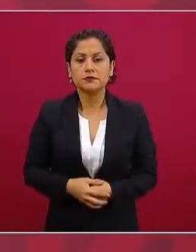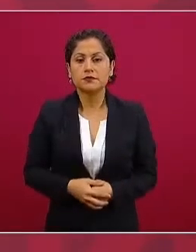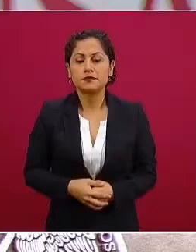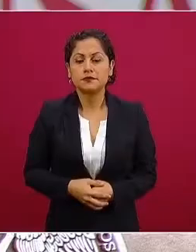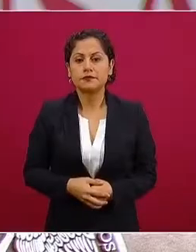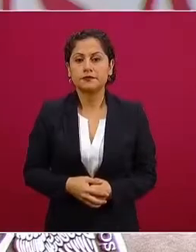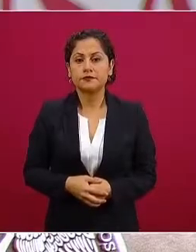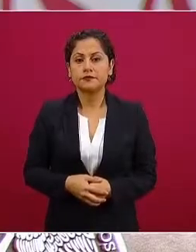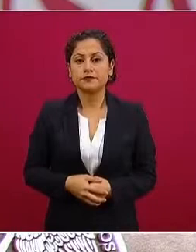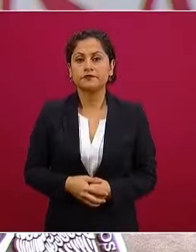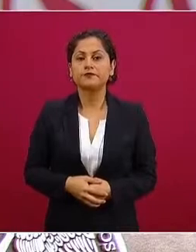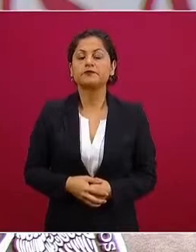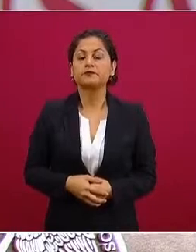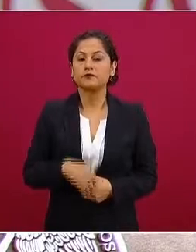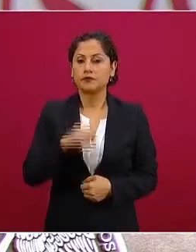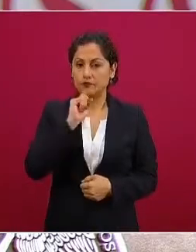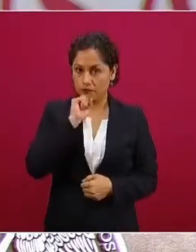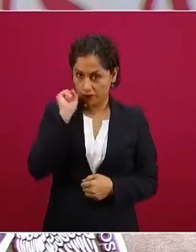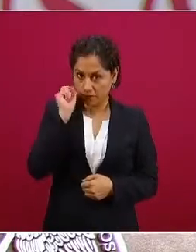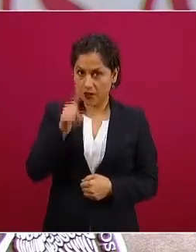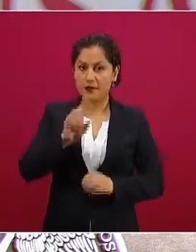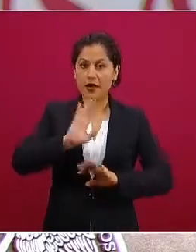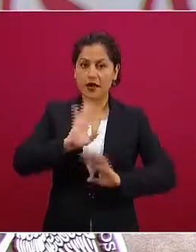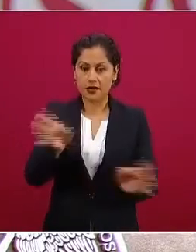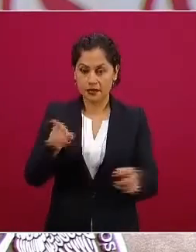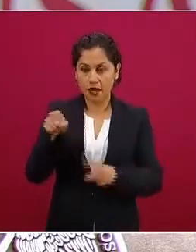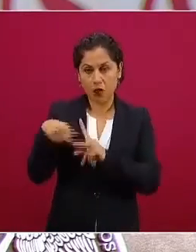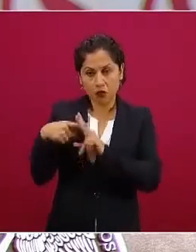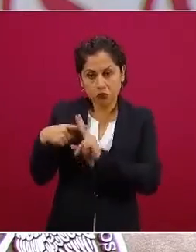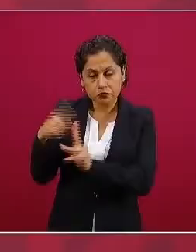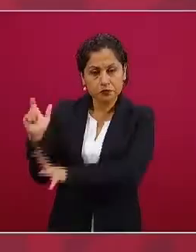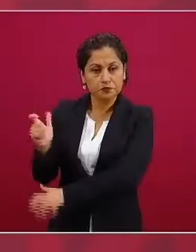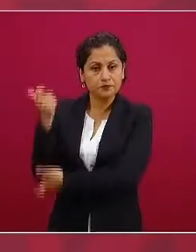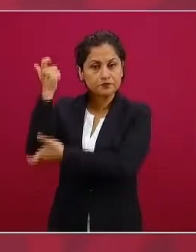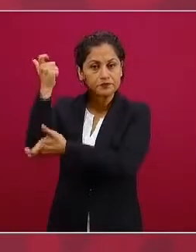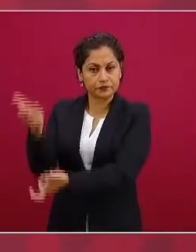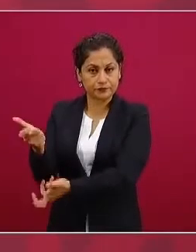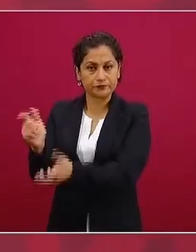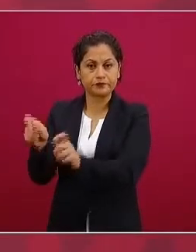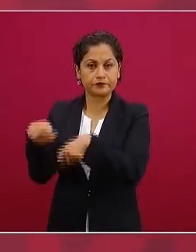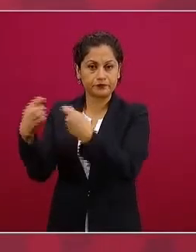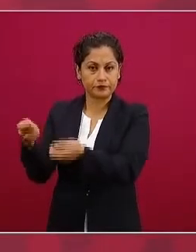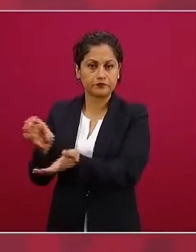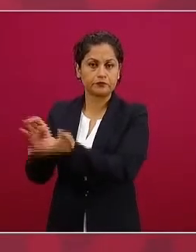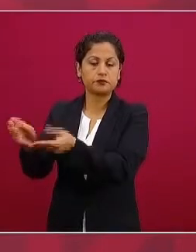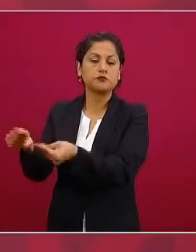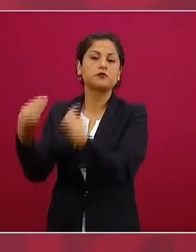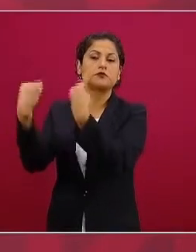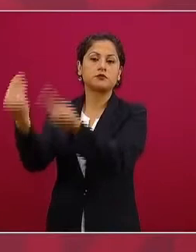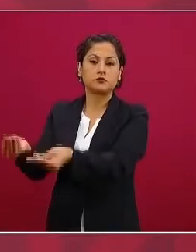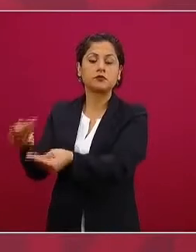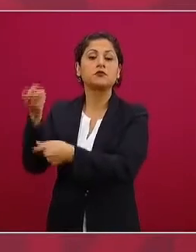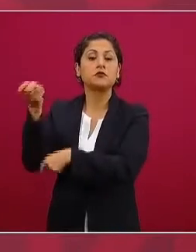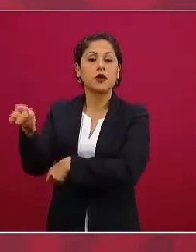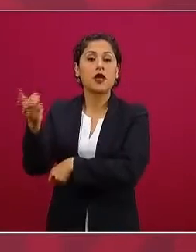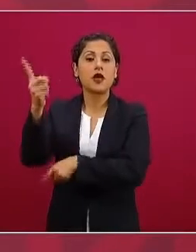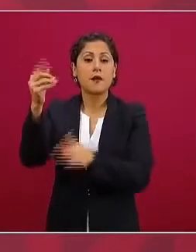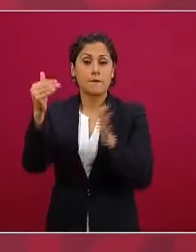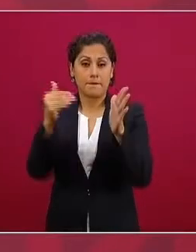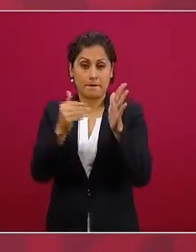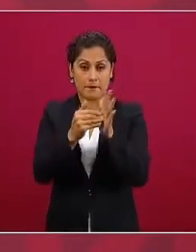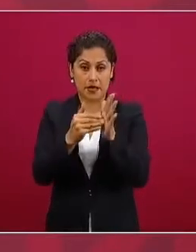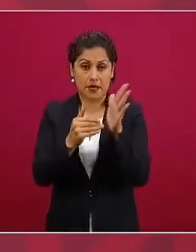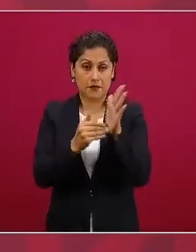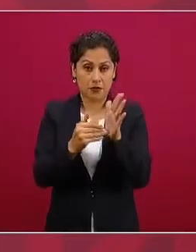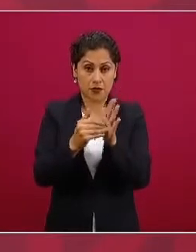le entregamos ya el presupuesto mil millones de pesos para